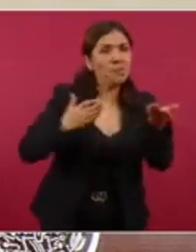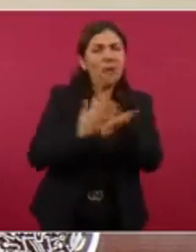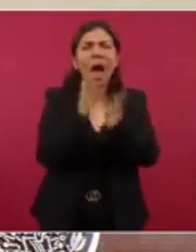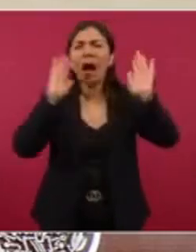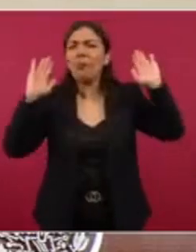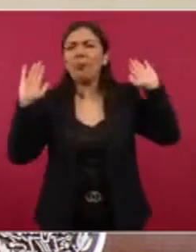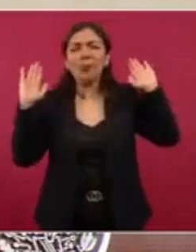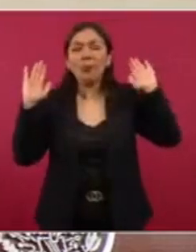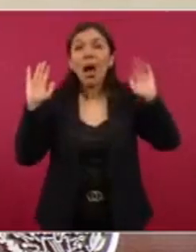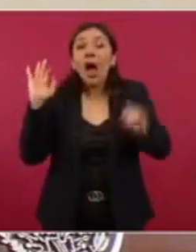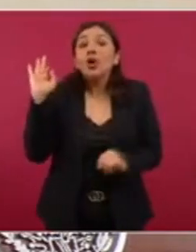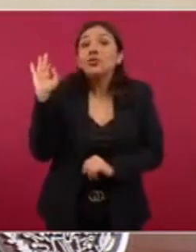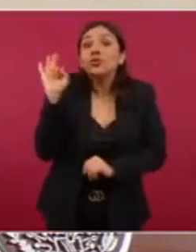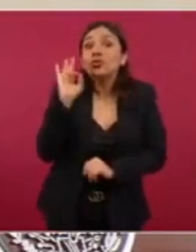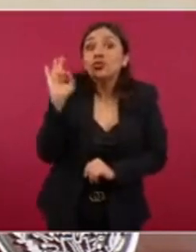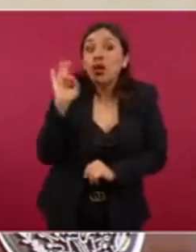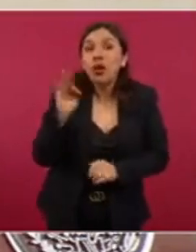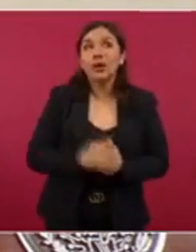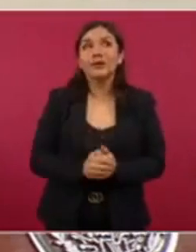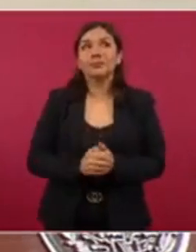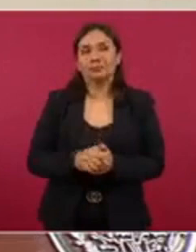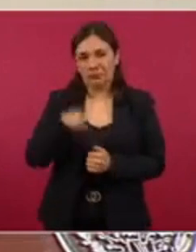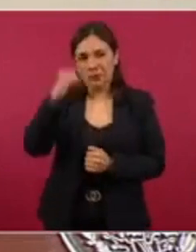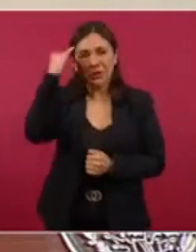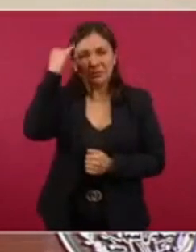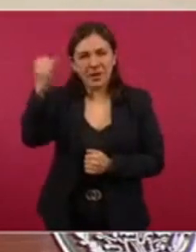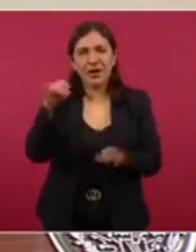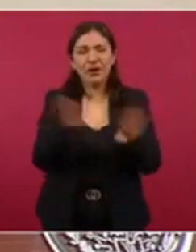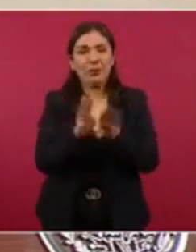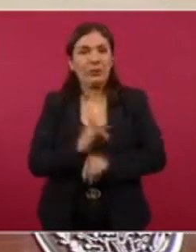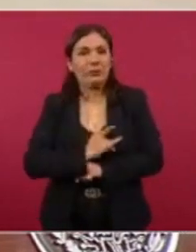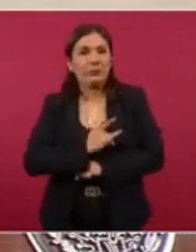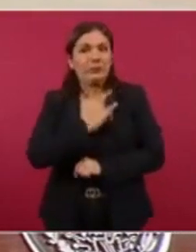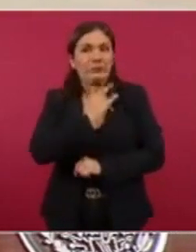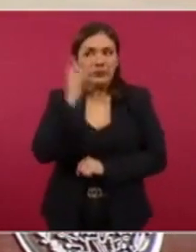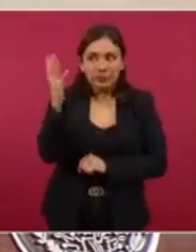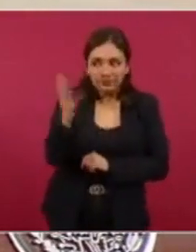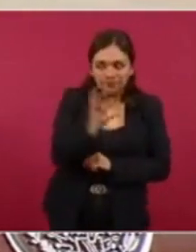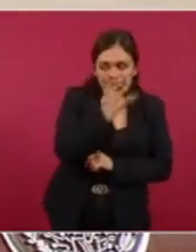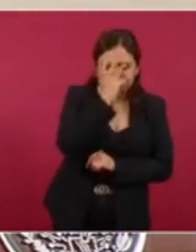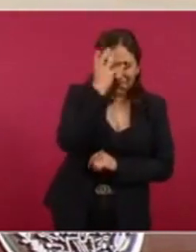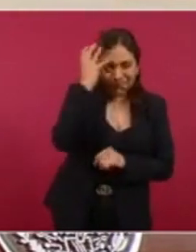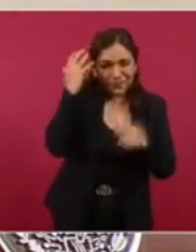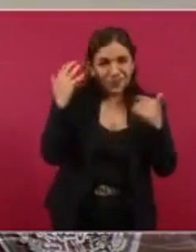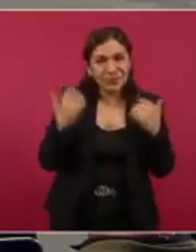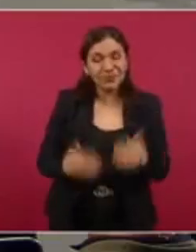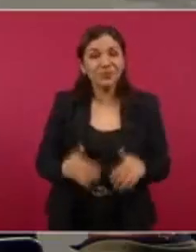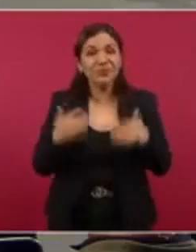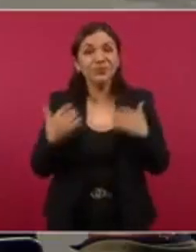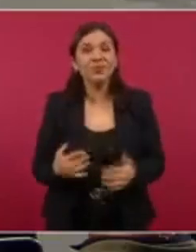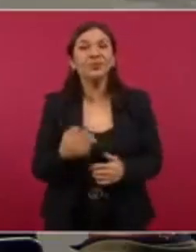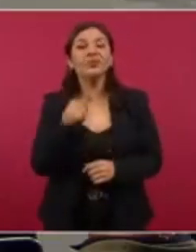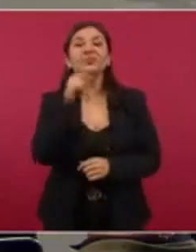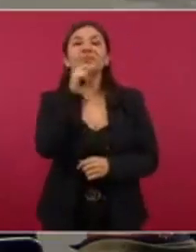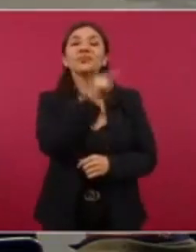solo. Imagínense la vergüenza de…